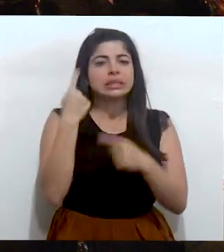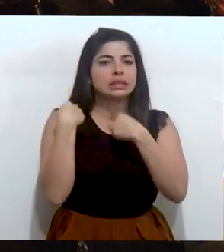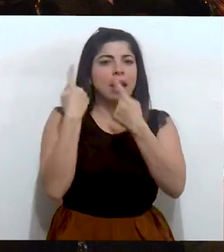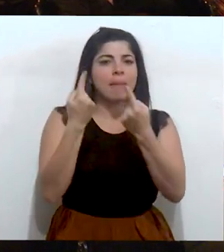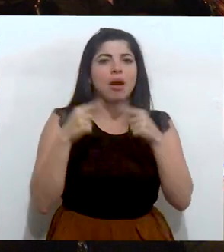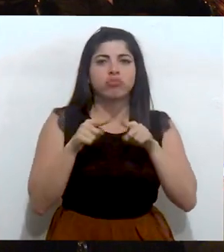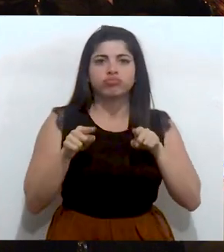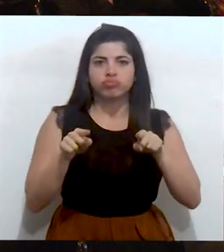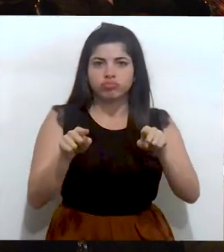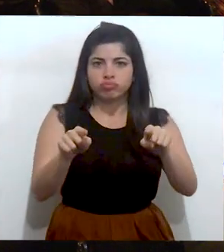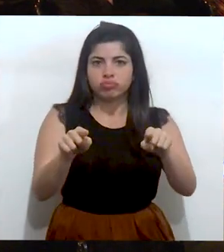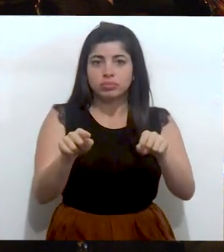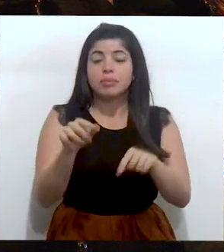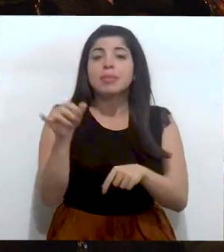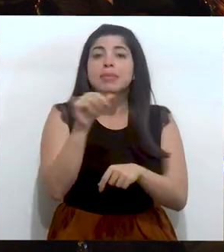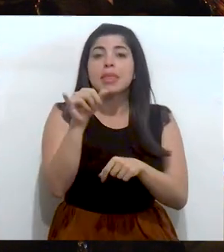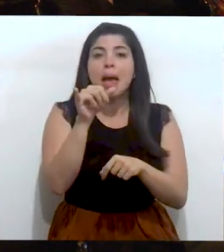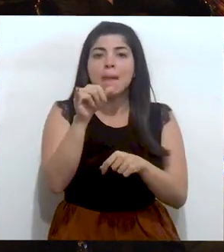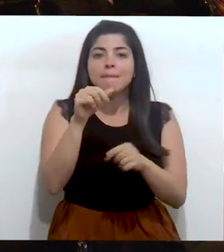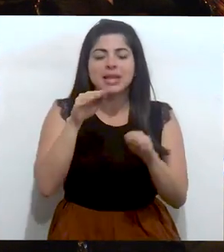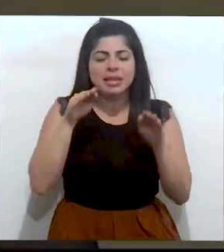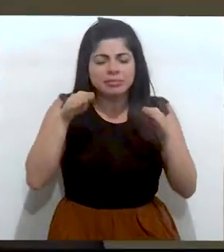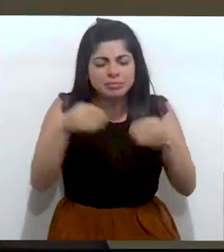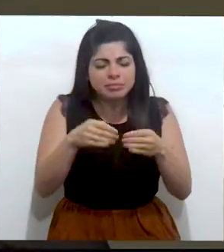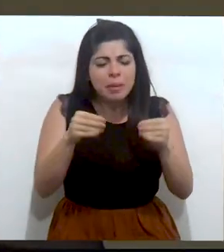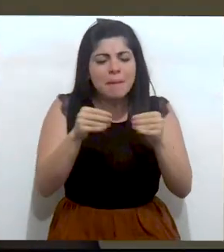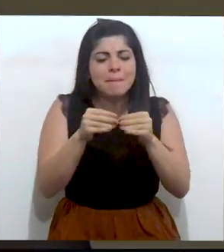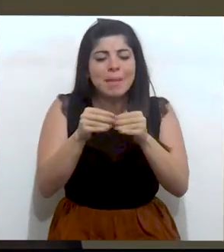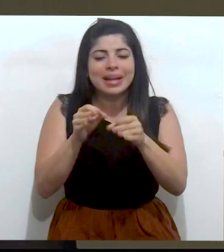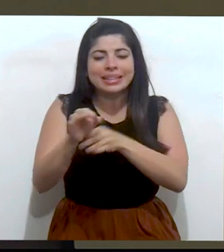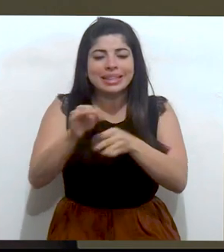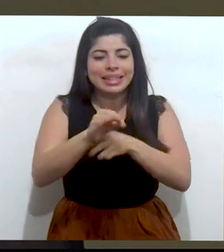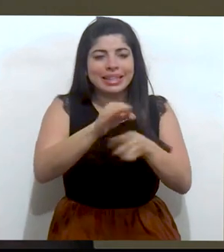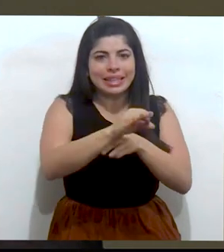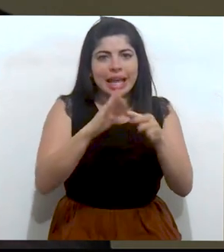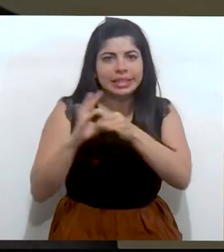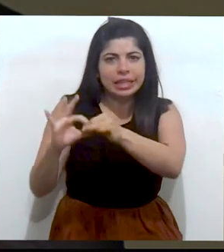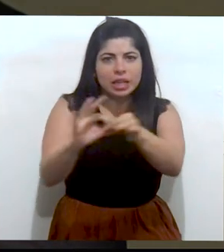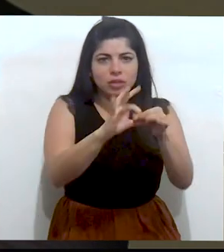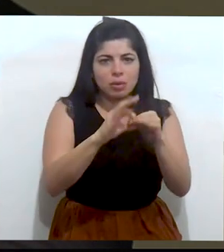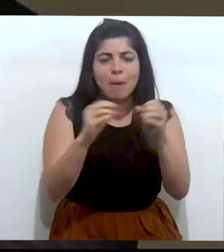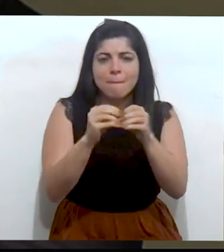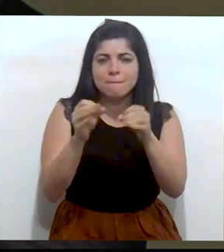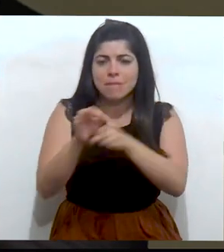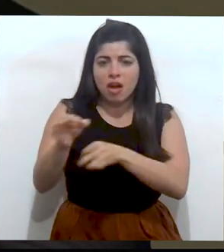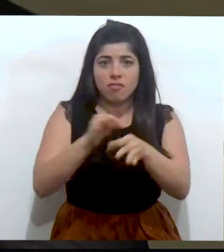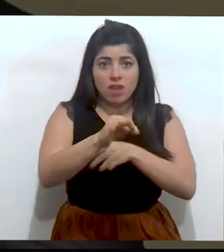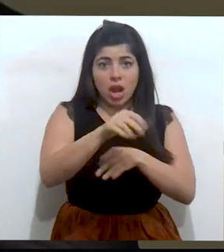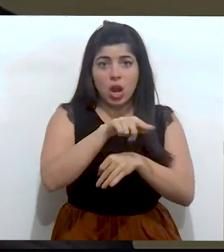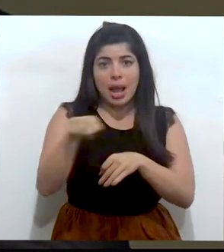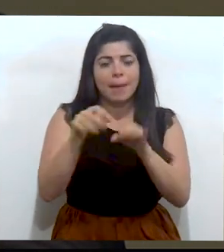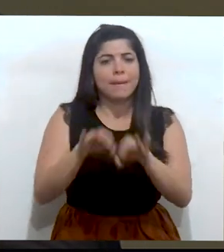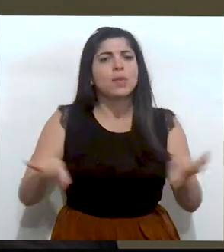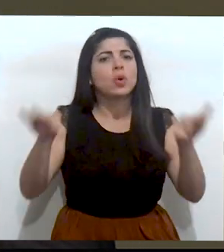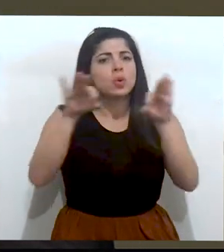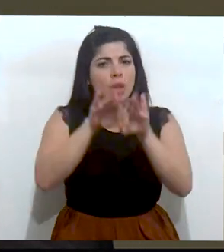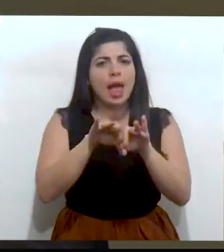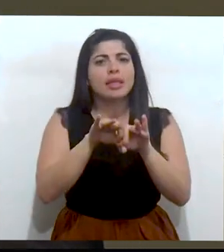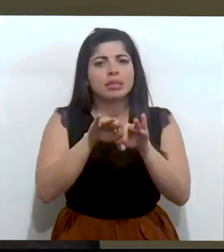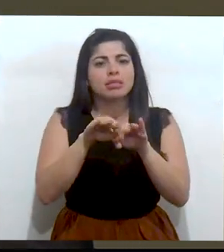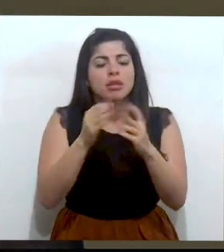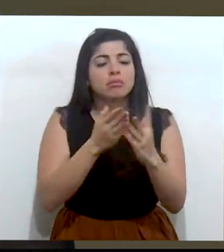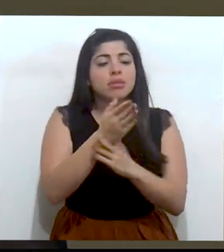manera separada. También le dimos un peso central a los temas de intersectorialidad, regionalización, que es tan importante,